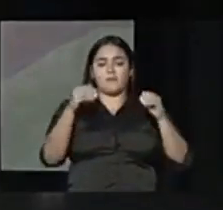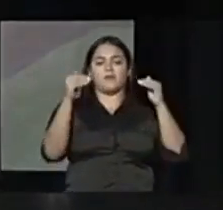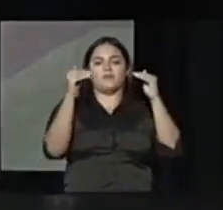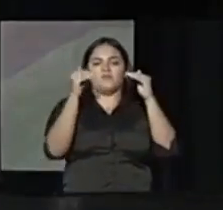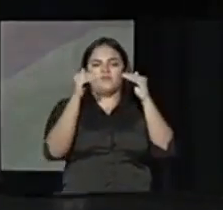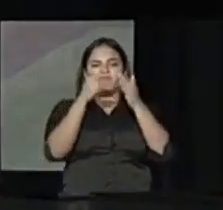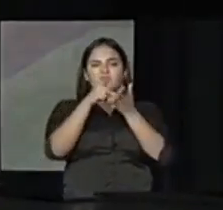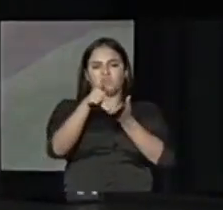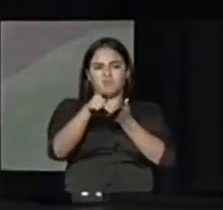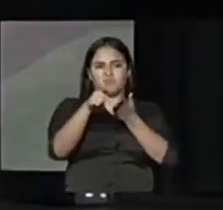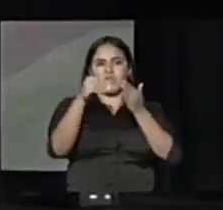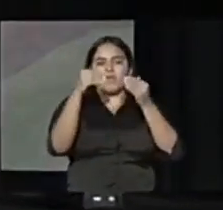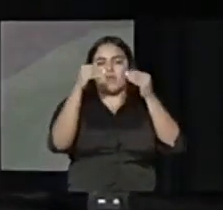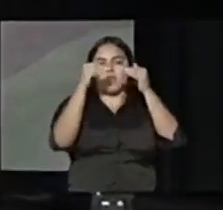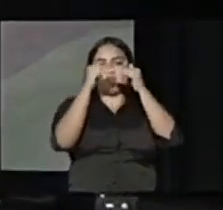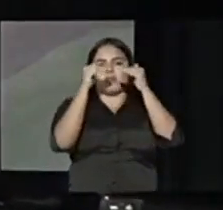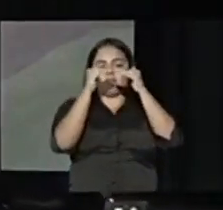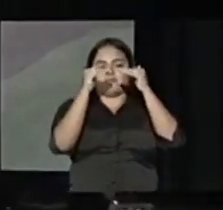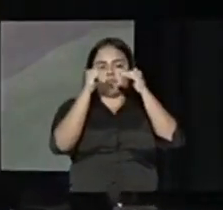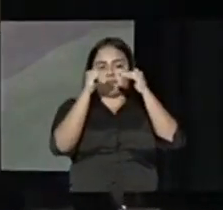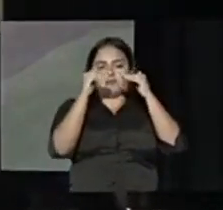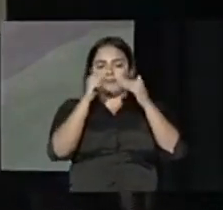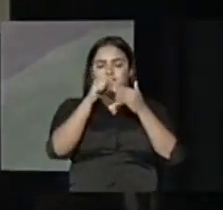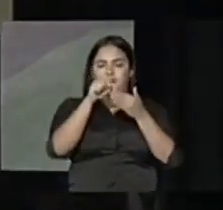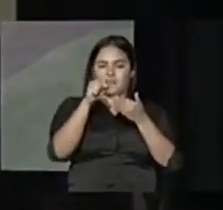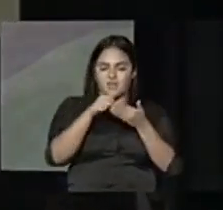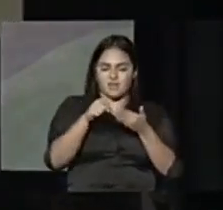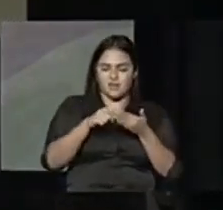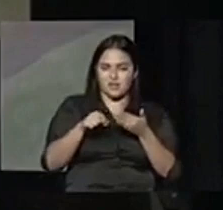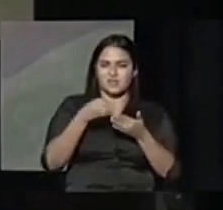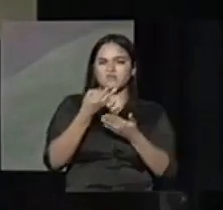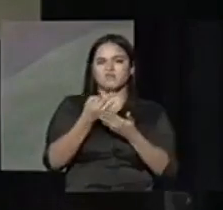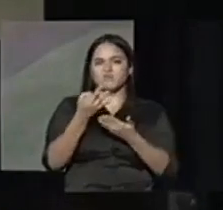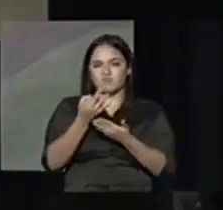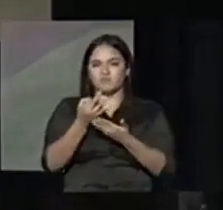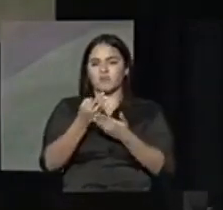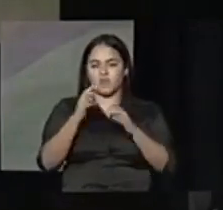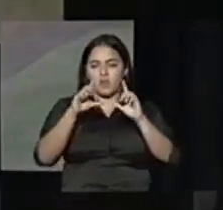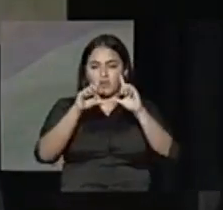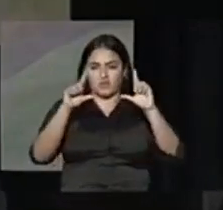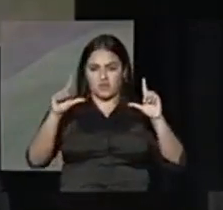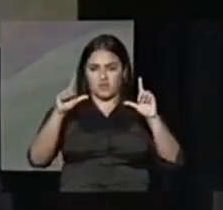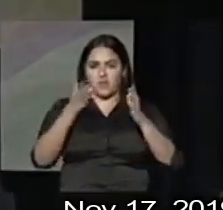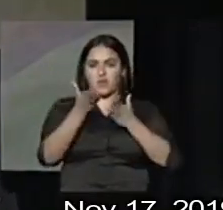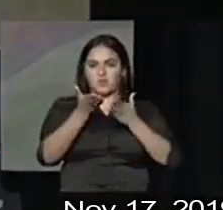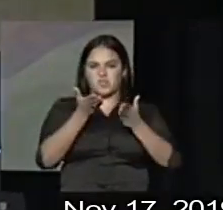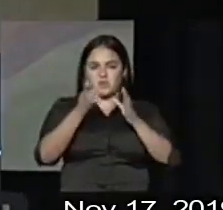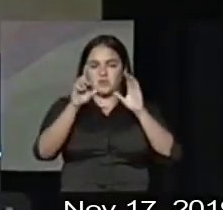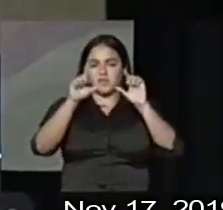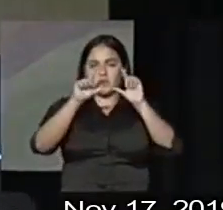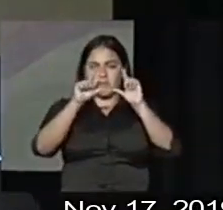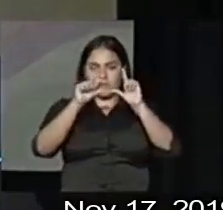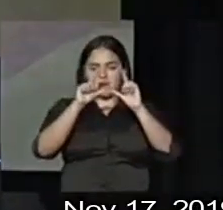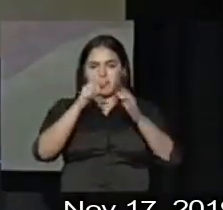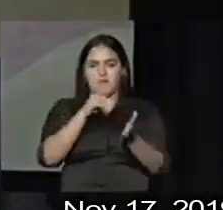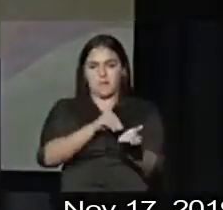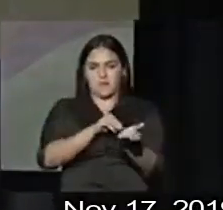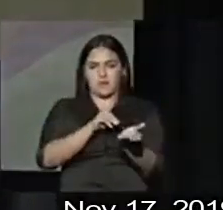que fiscalizar los servicios y los planes médicos tenemos tenemos